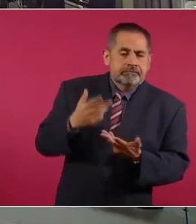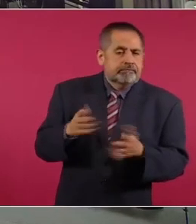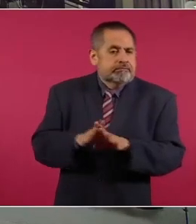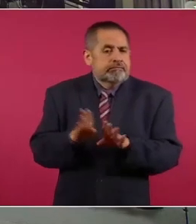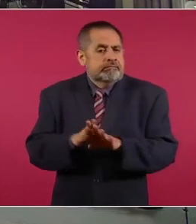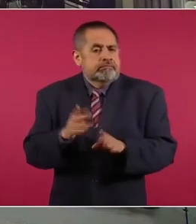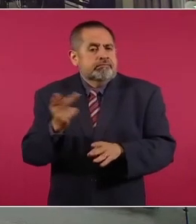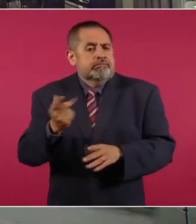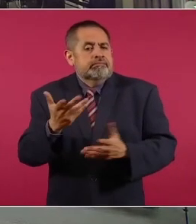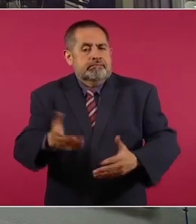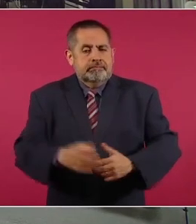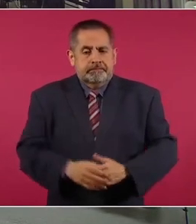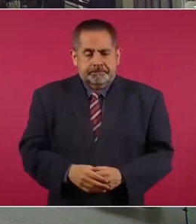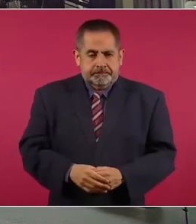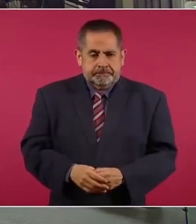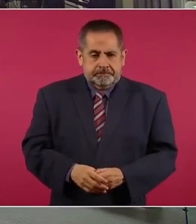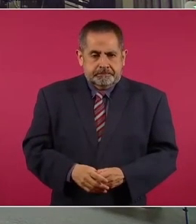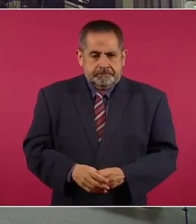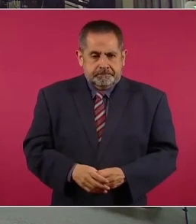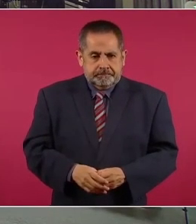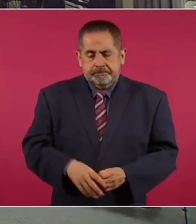Bueno, ayer hablamos de eso.